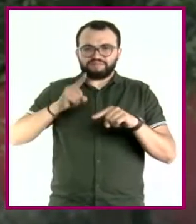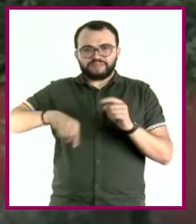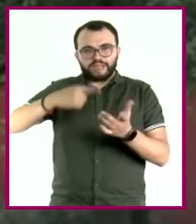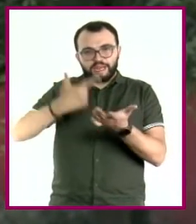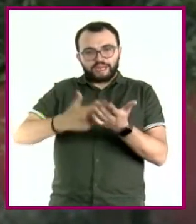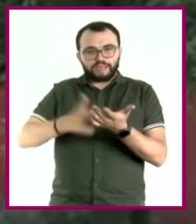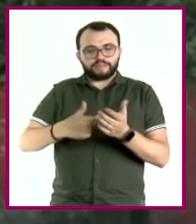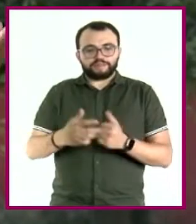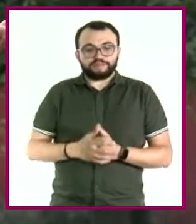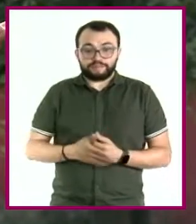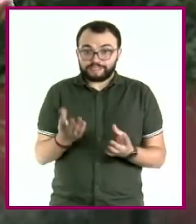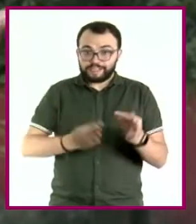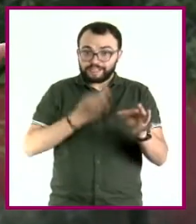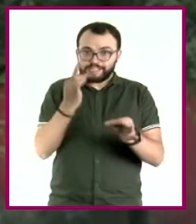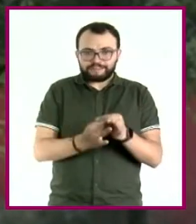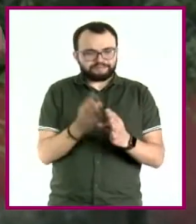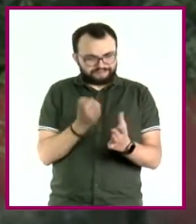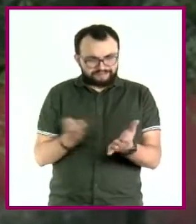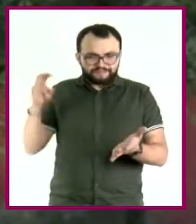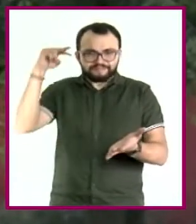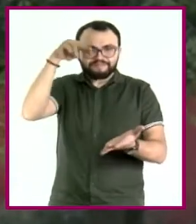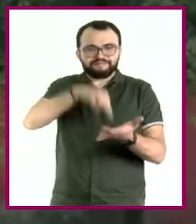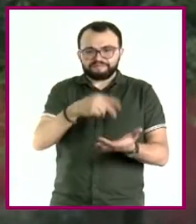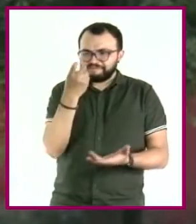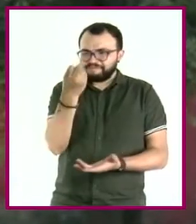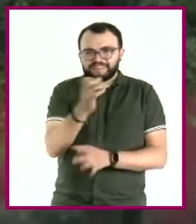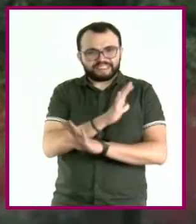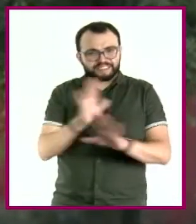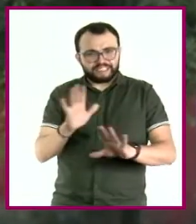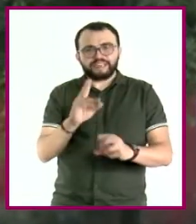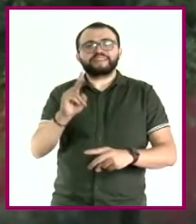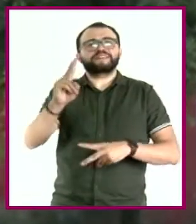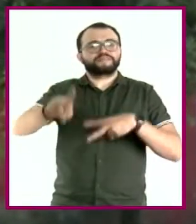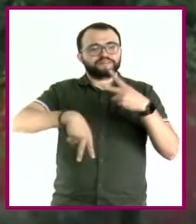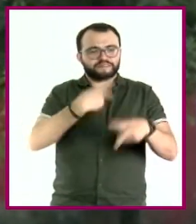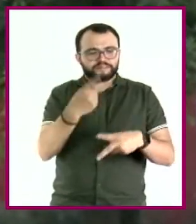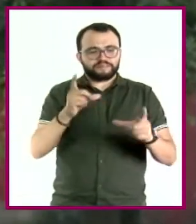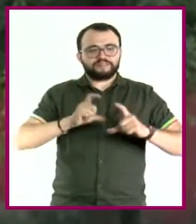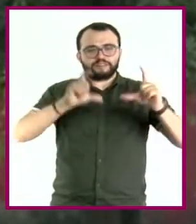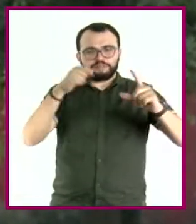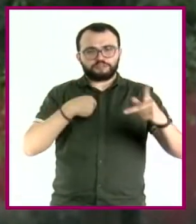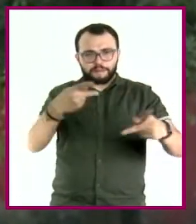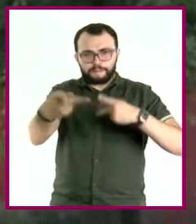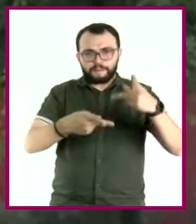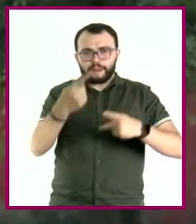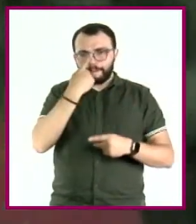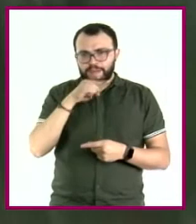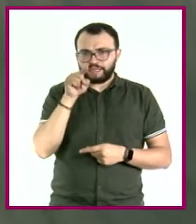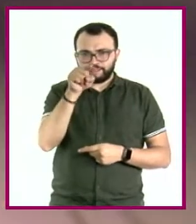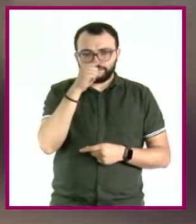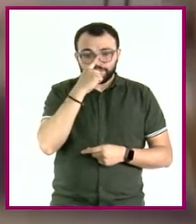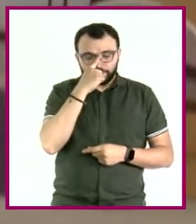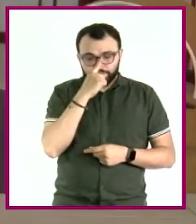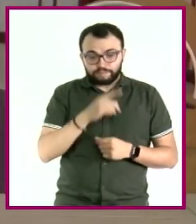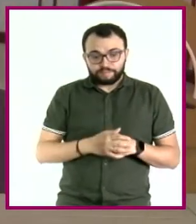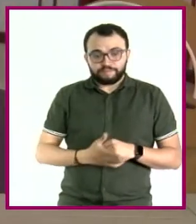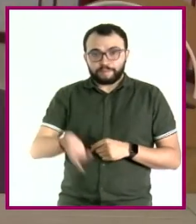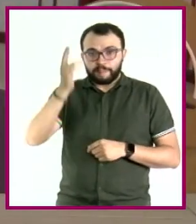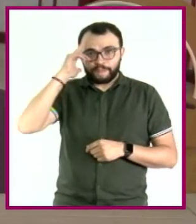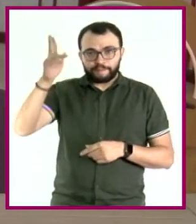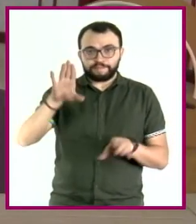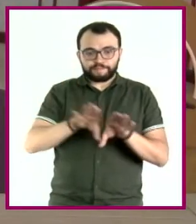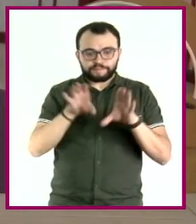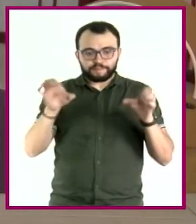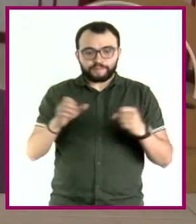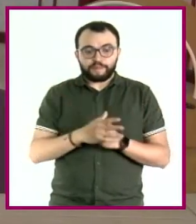¿Listos? A levantarse de ese sofá o de esa silla con el siguiente tutorial que tenemos preparado para ustedes. Hola, ¿cómo están?